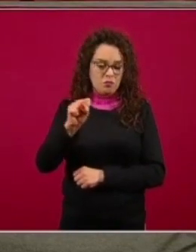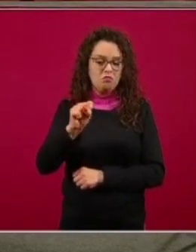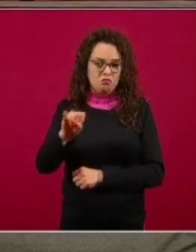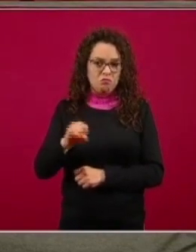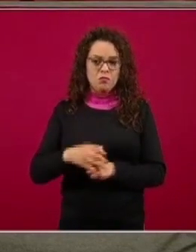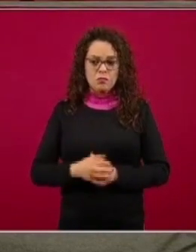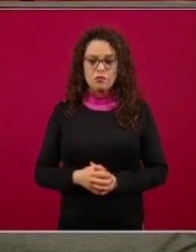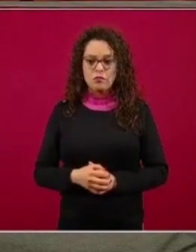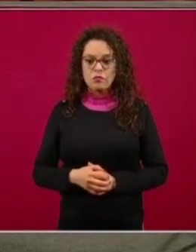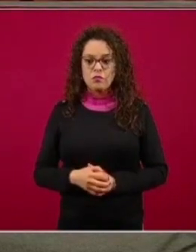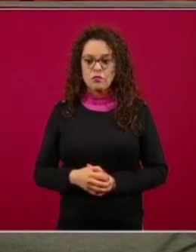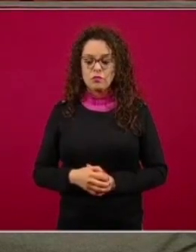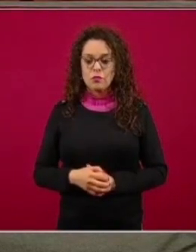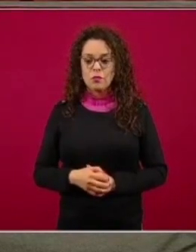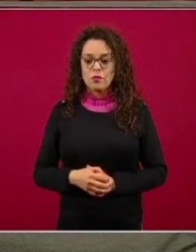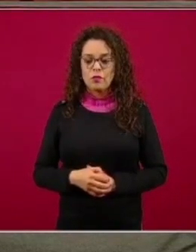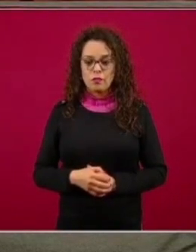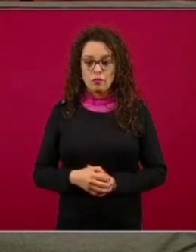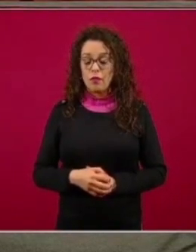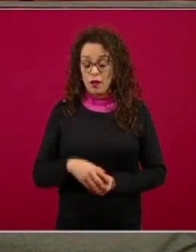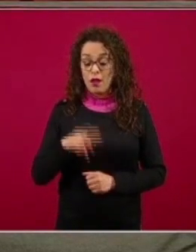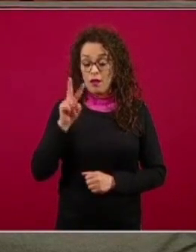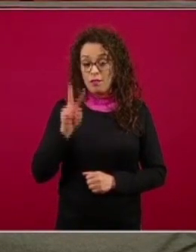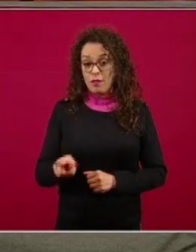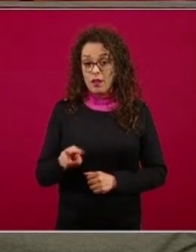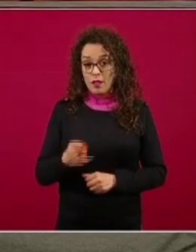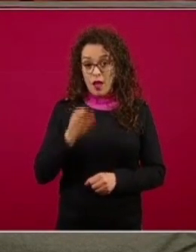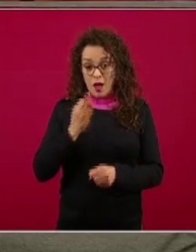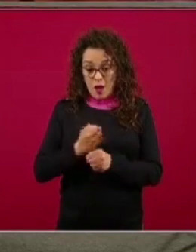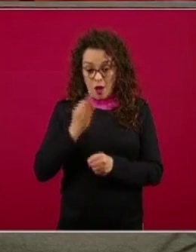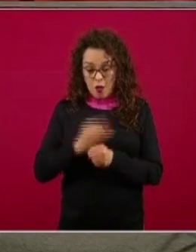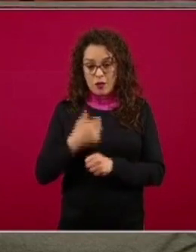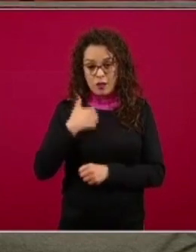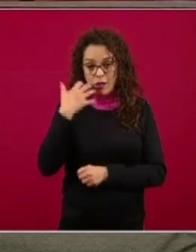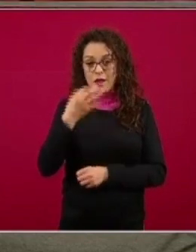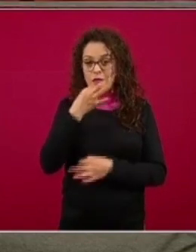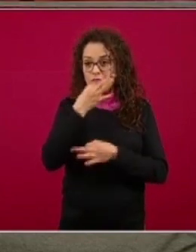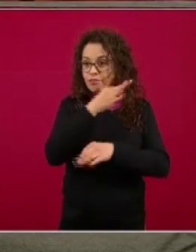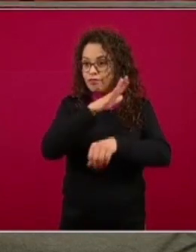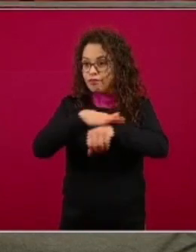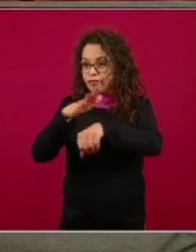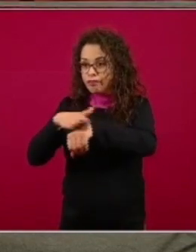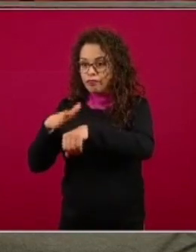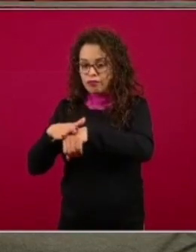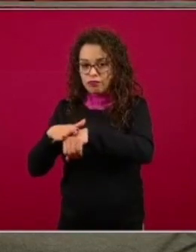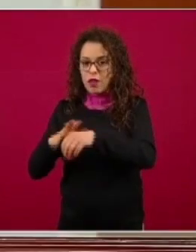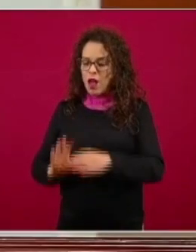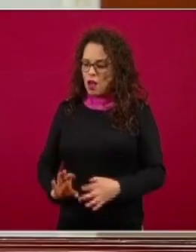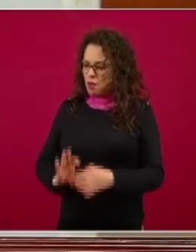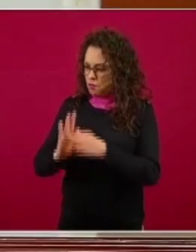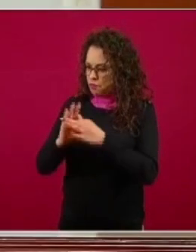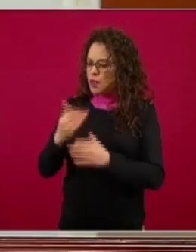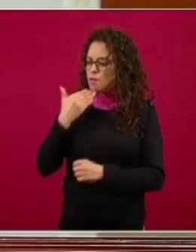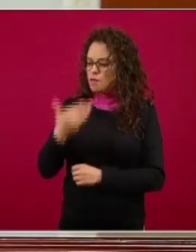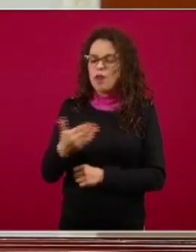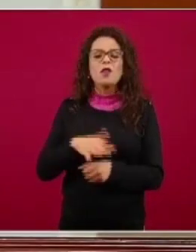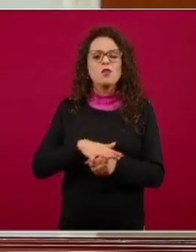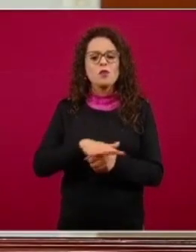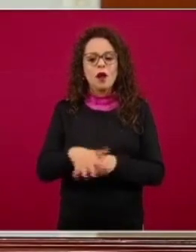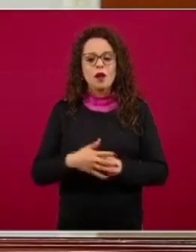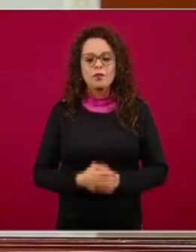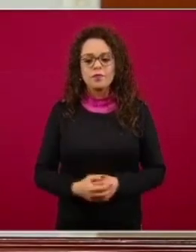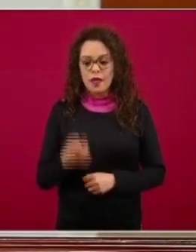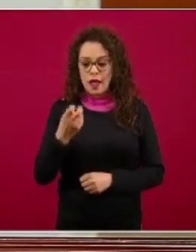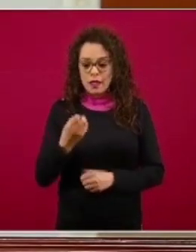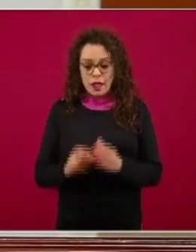coherente con el mensaje que hemos tratado de dar hoy en la noche es que este nueva elevación de